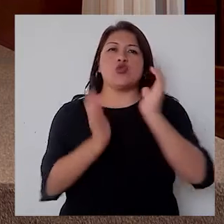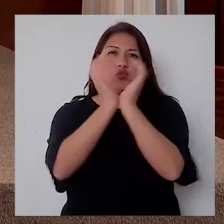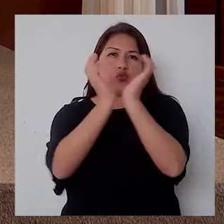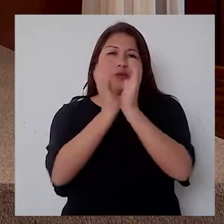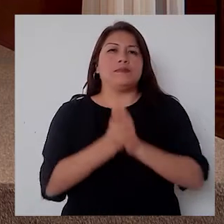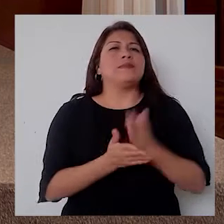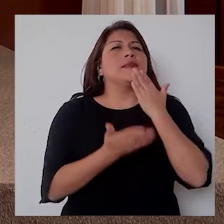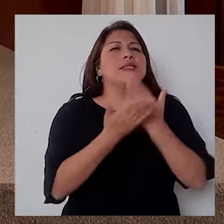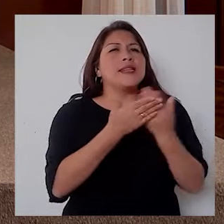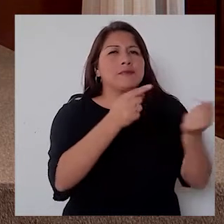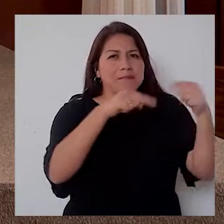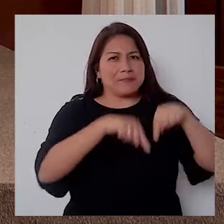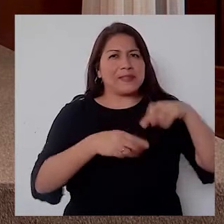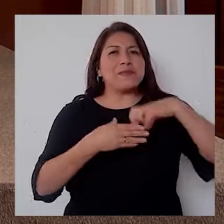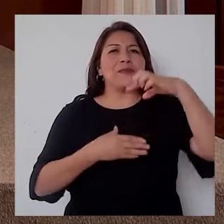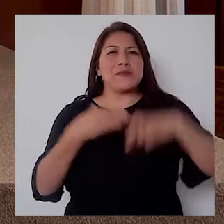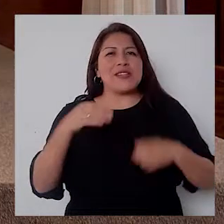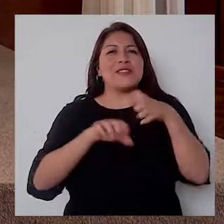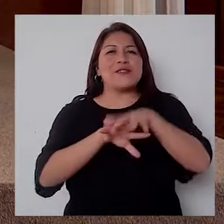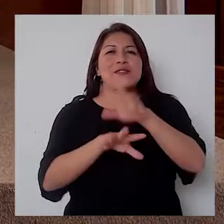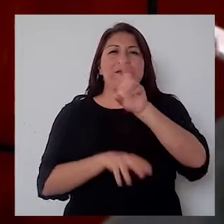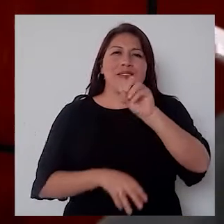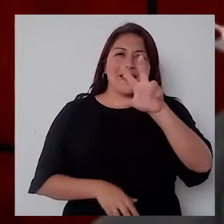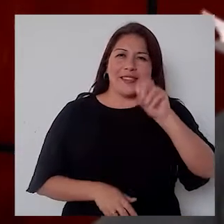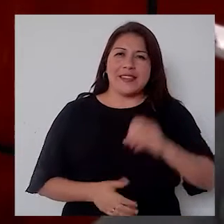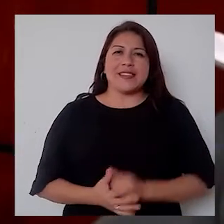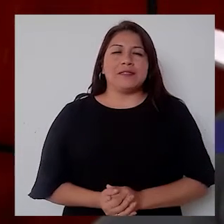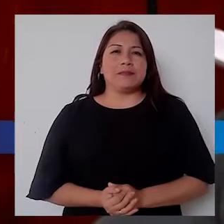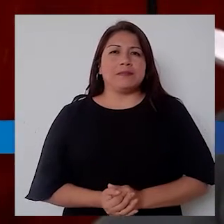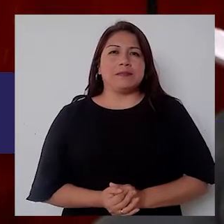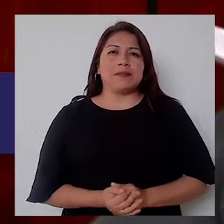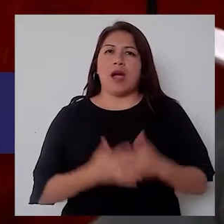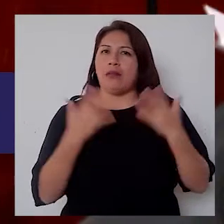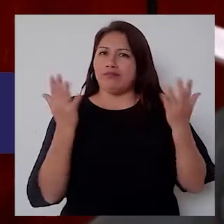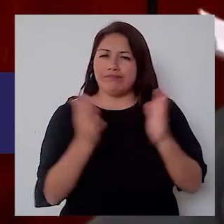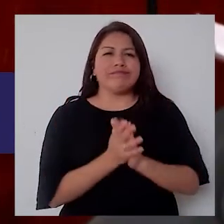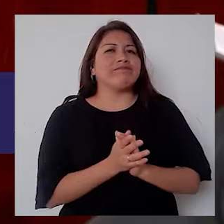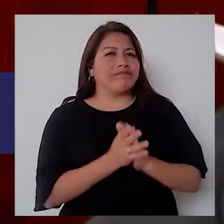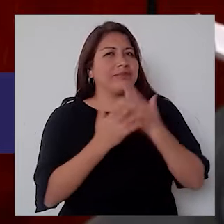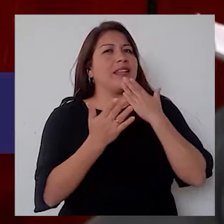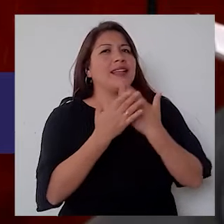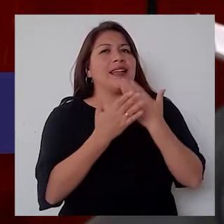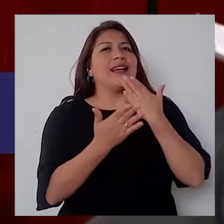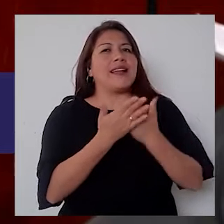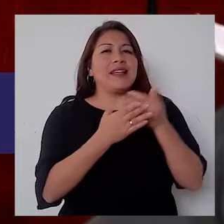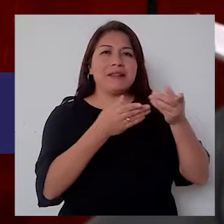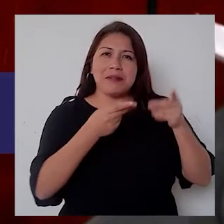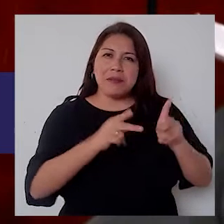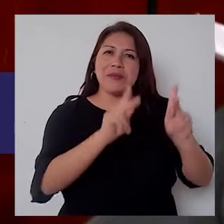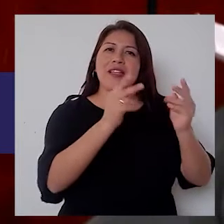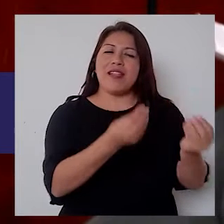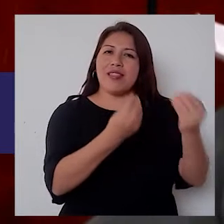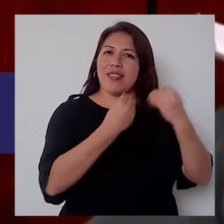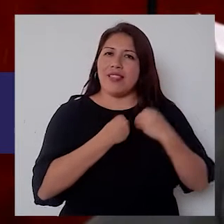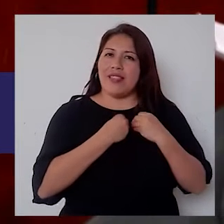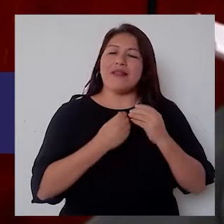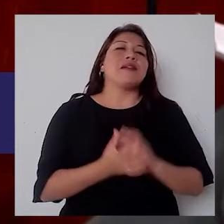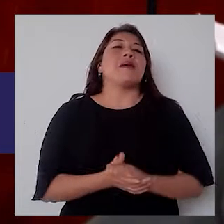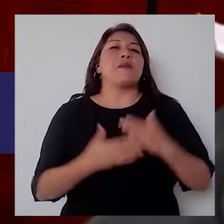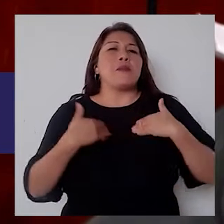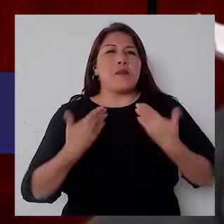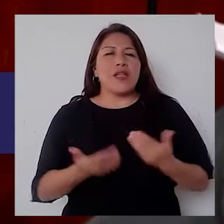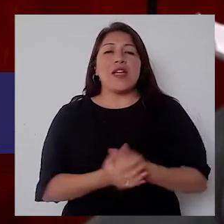gracias por estar en nuestro programa Inclusión 2030. Todo lo contrario, yo soy Quindalas. Gracias por darme la oportunidad de poder